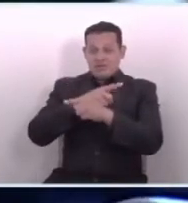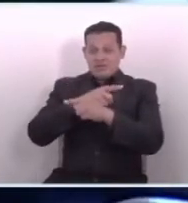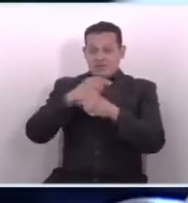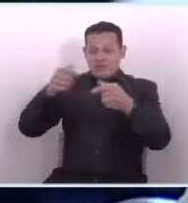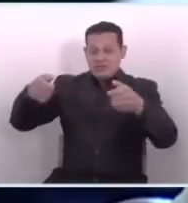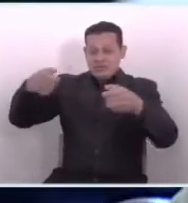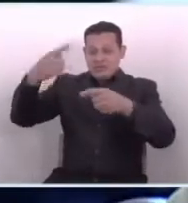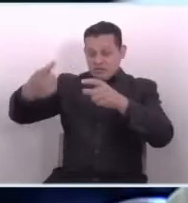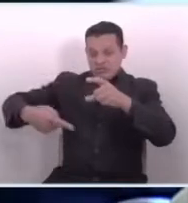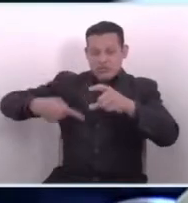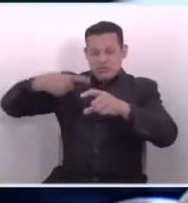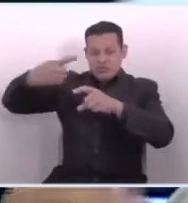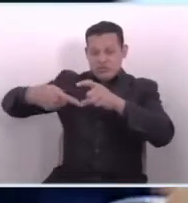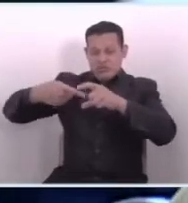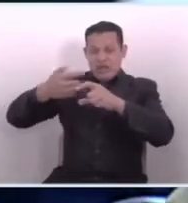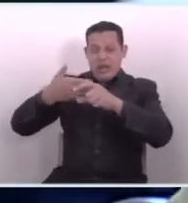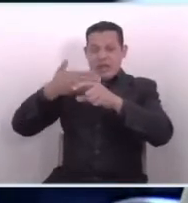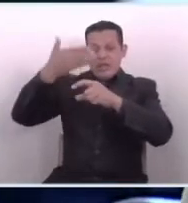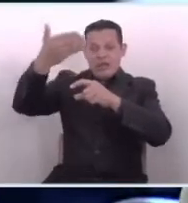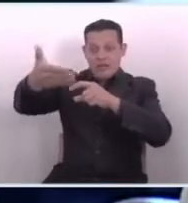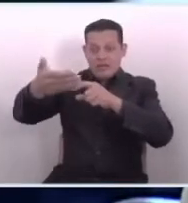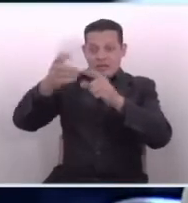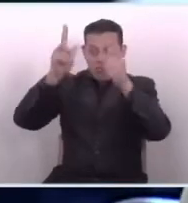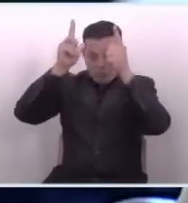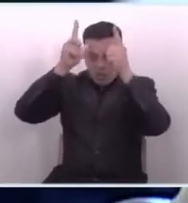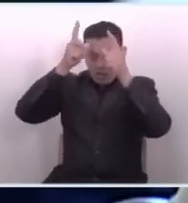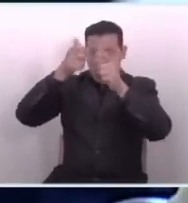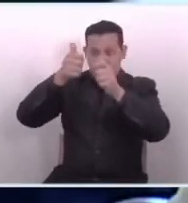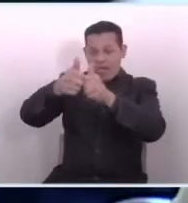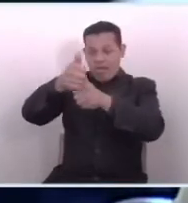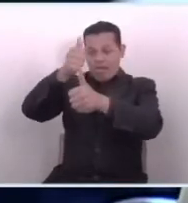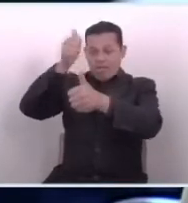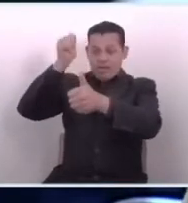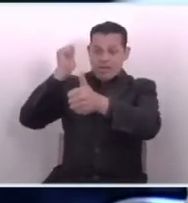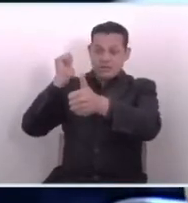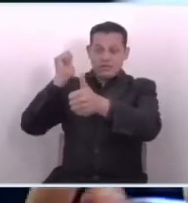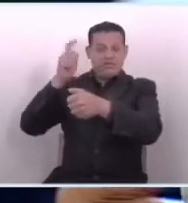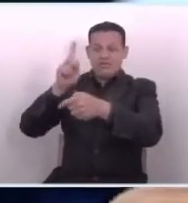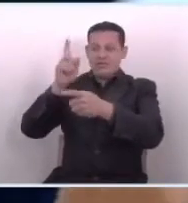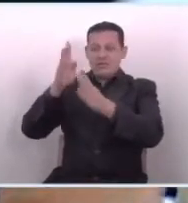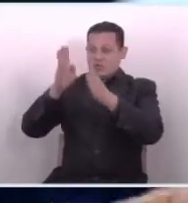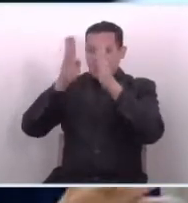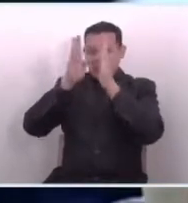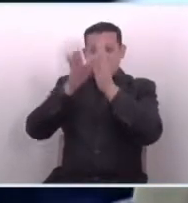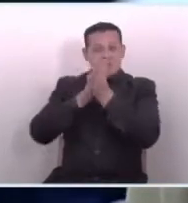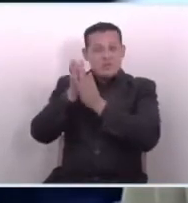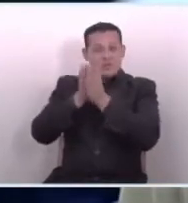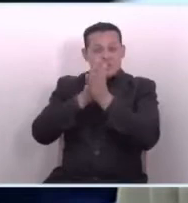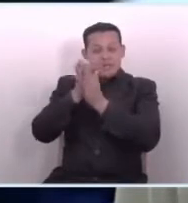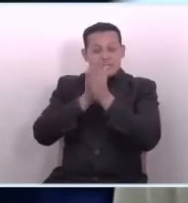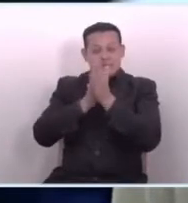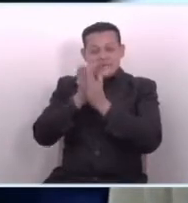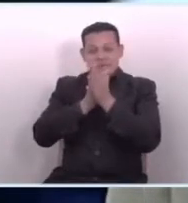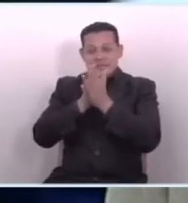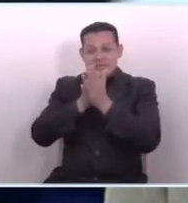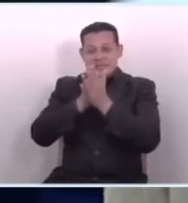ser escuchada en este tema porque sus intereses